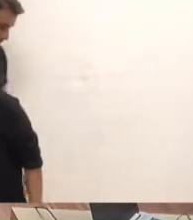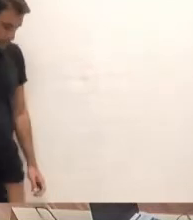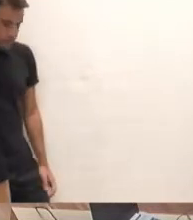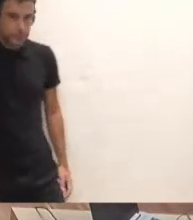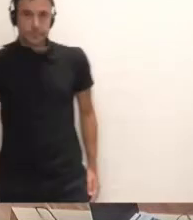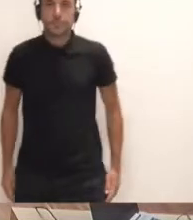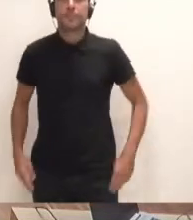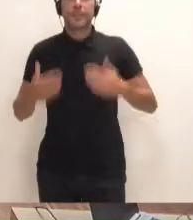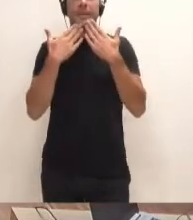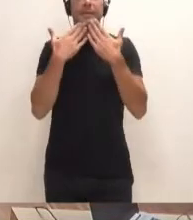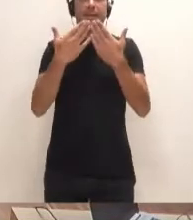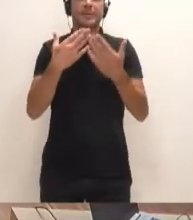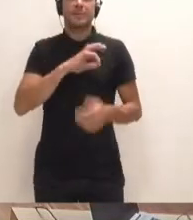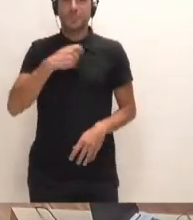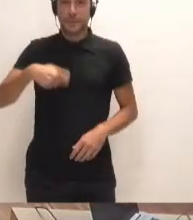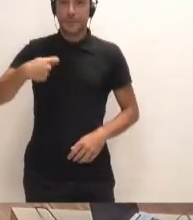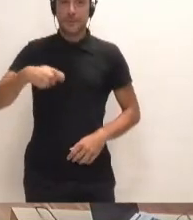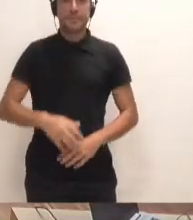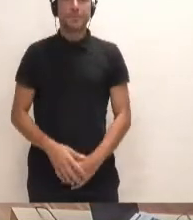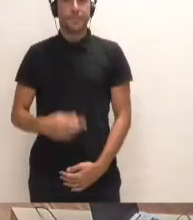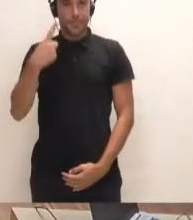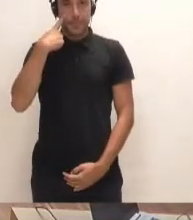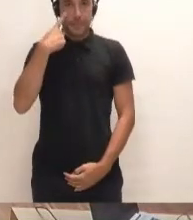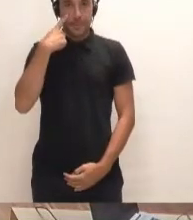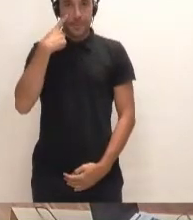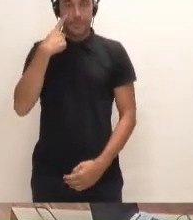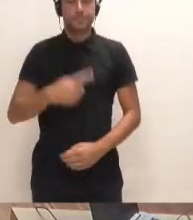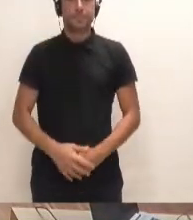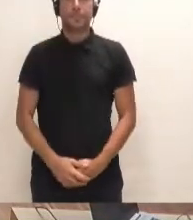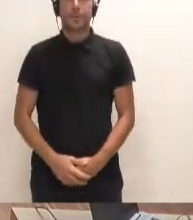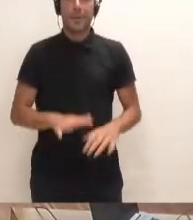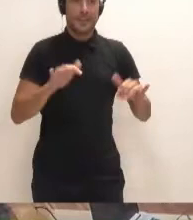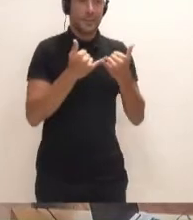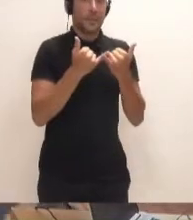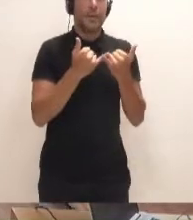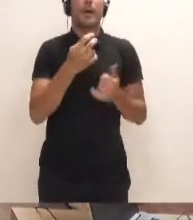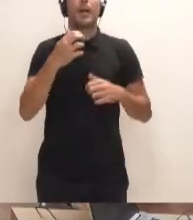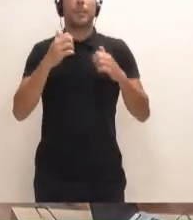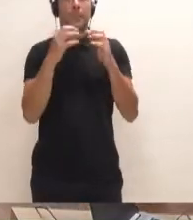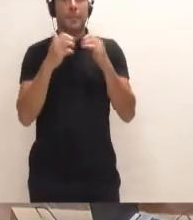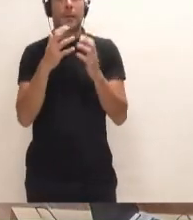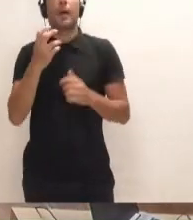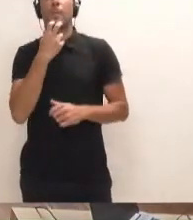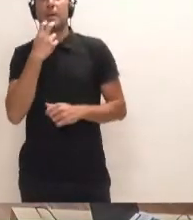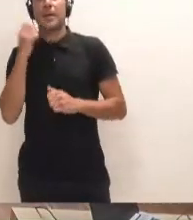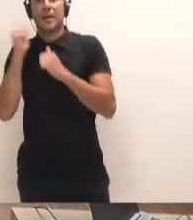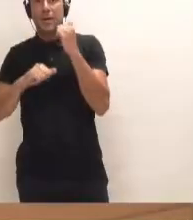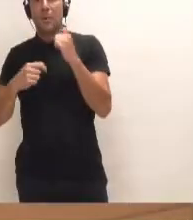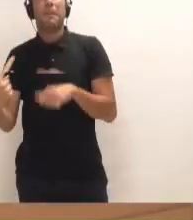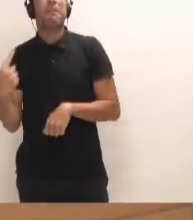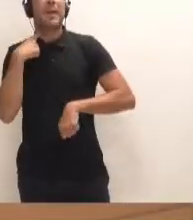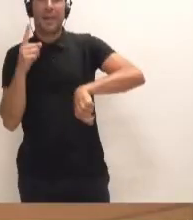Gracias, presidente. Miren, Tenerife, La Palma, La Gomere y El Hierro han perdido 20 años.